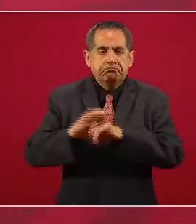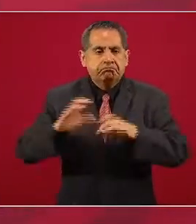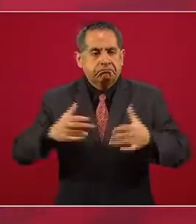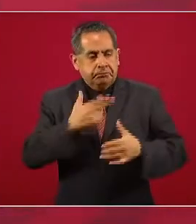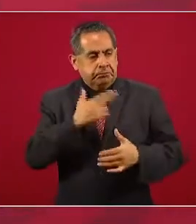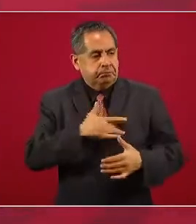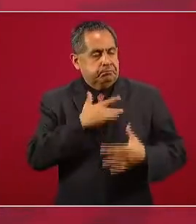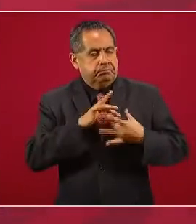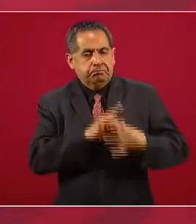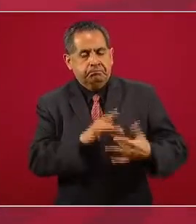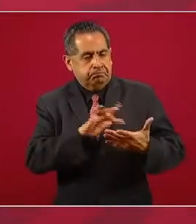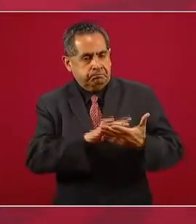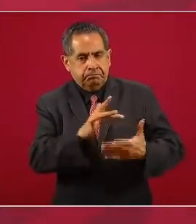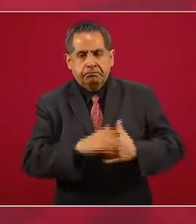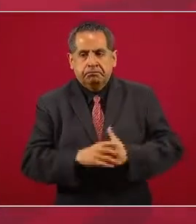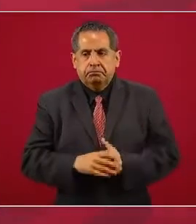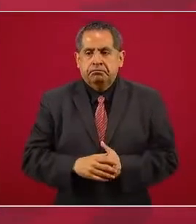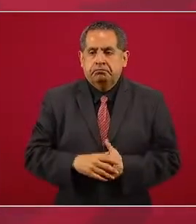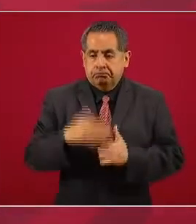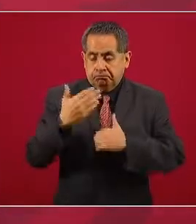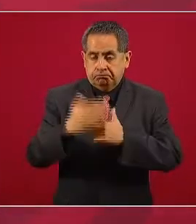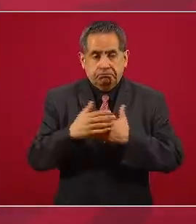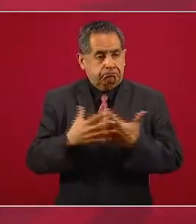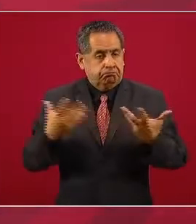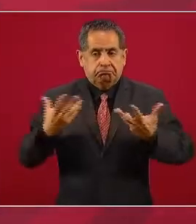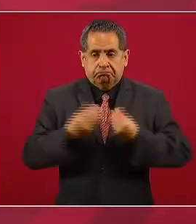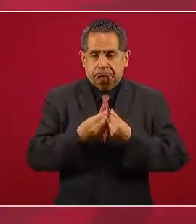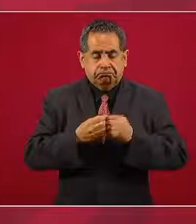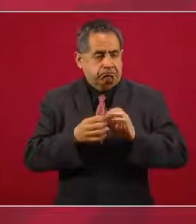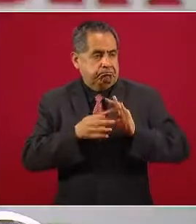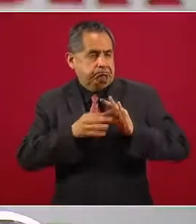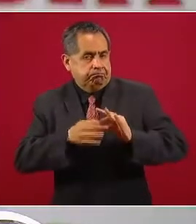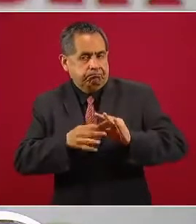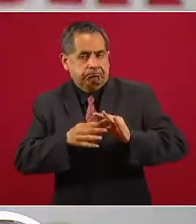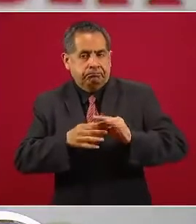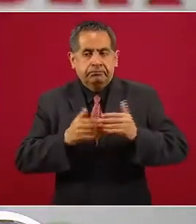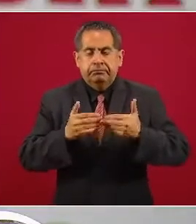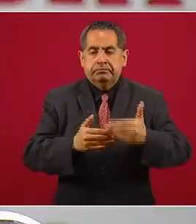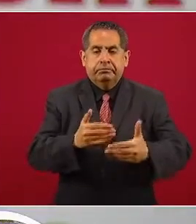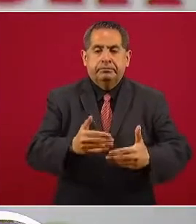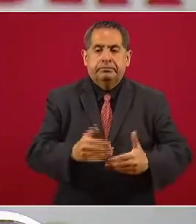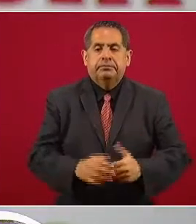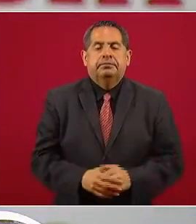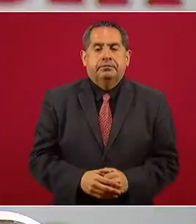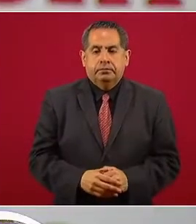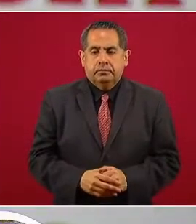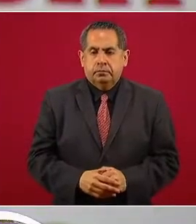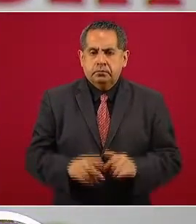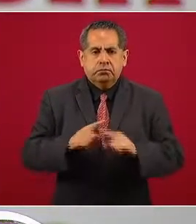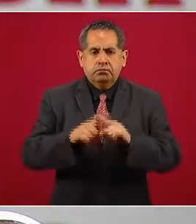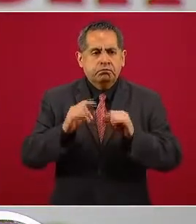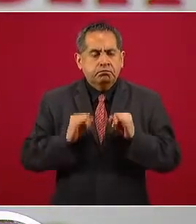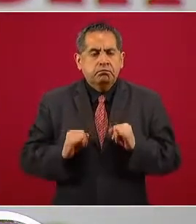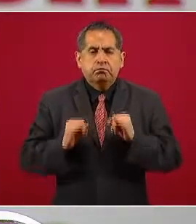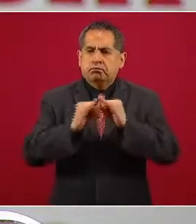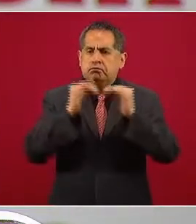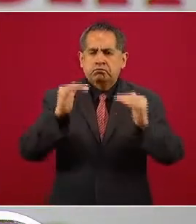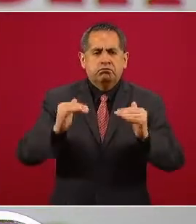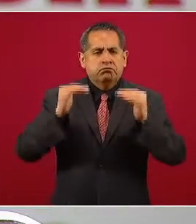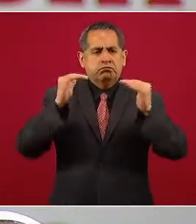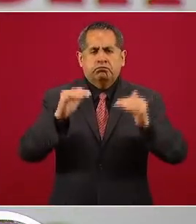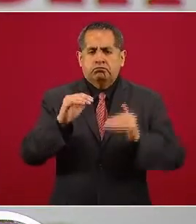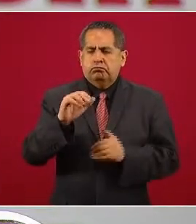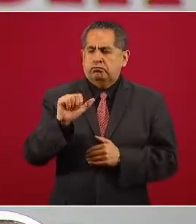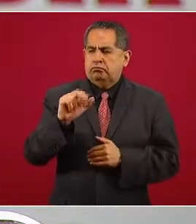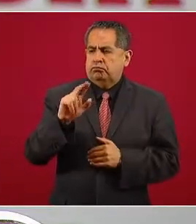compromiso. Vamos a apoyarlas y a marchar hombro con hombro. Las instituciones de educación superior autónomas